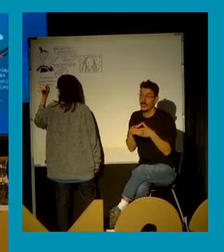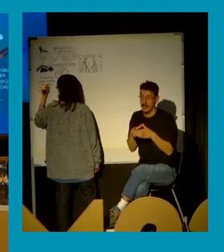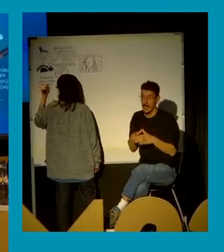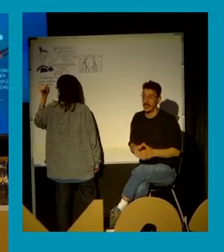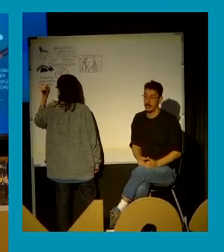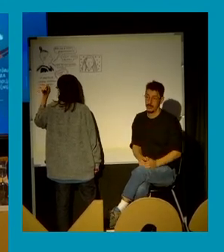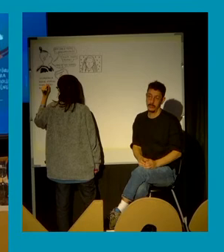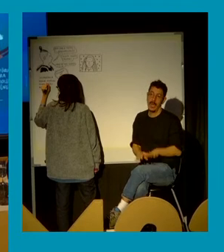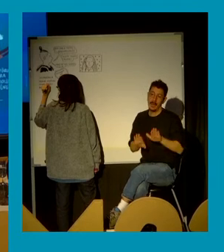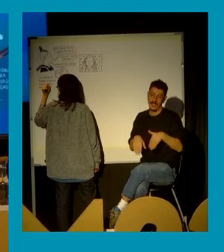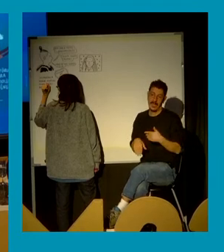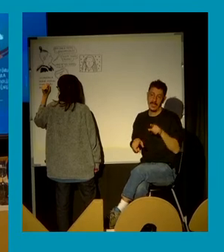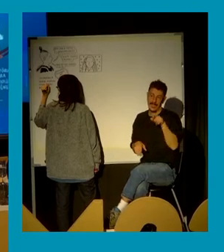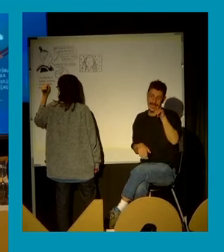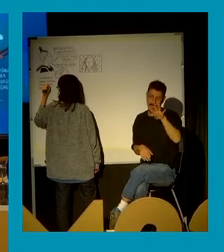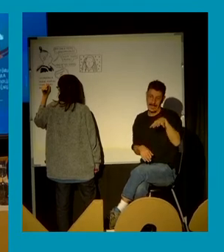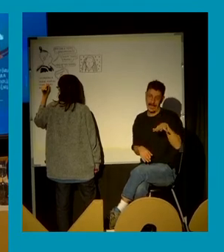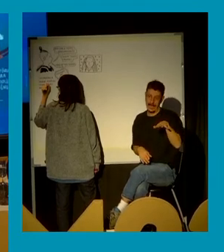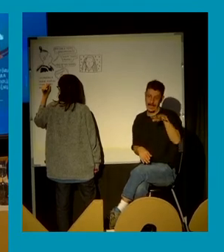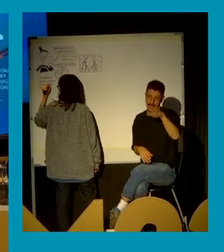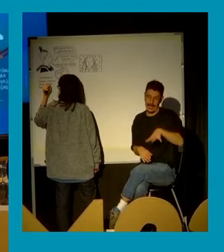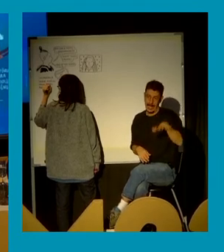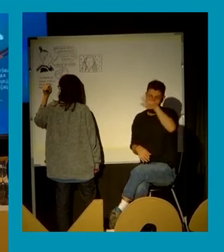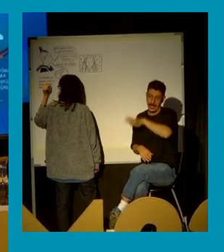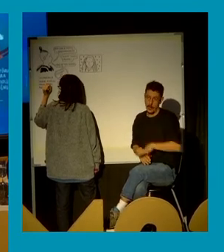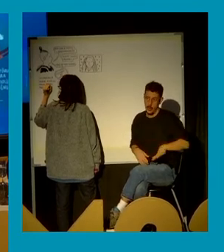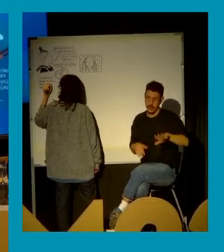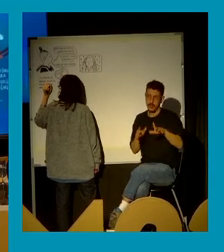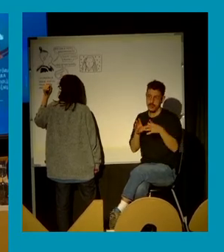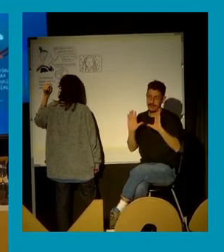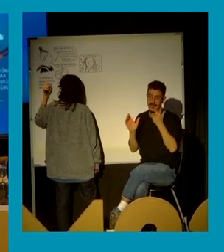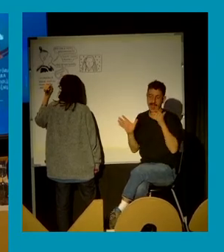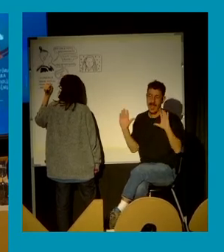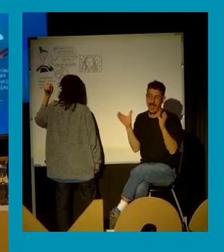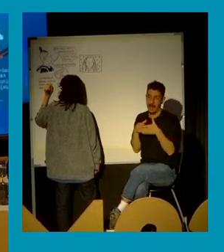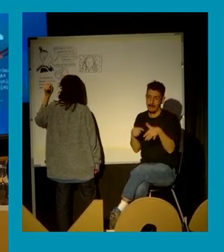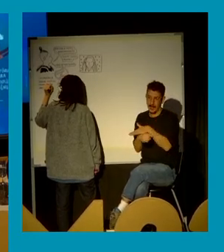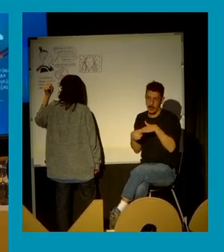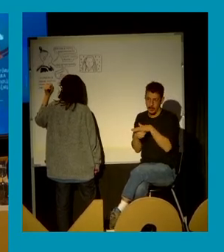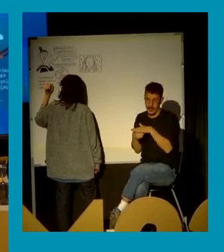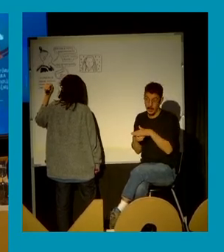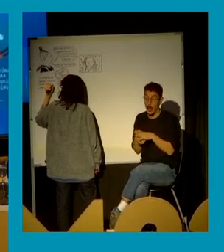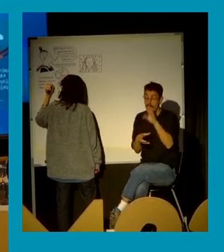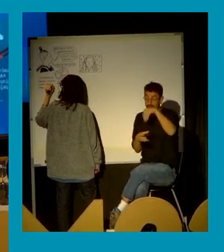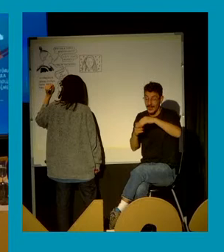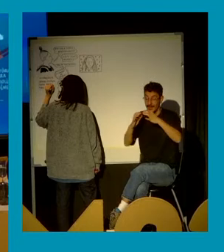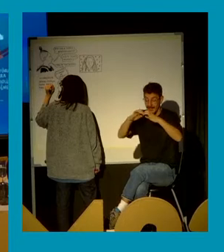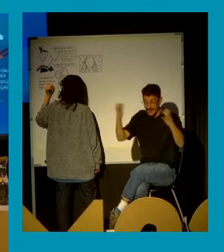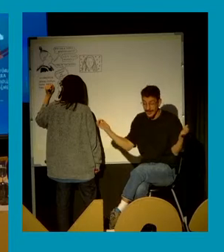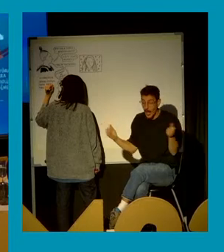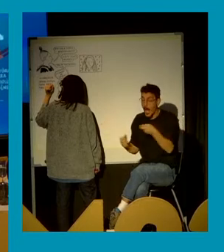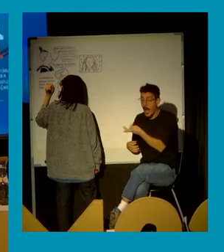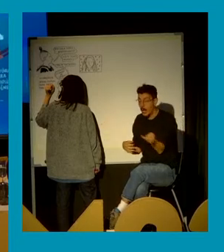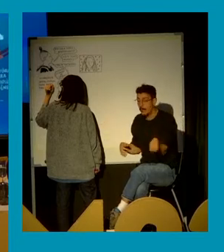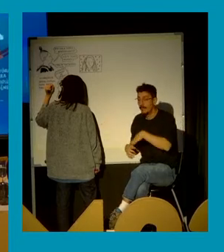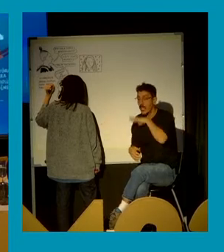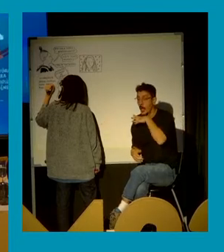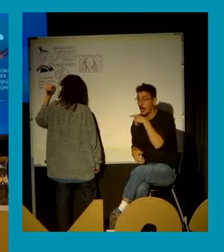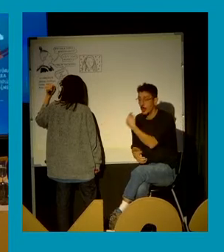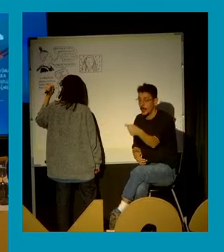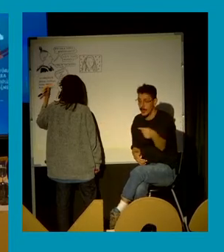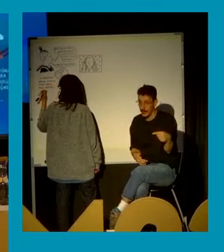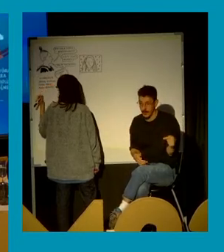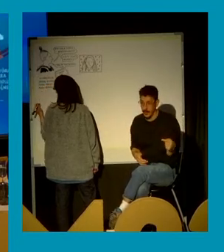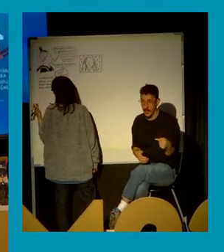autonómica aquí en Cataluña, pero dentro de esos ámbitos comunitarios están algunas violencias donde la respuesta